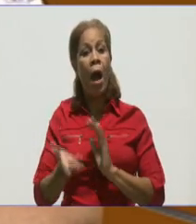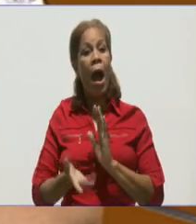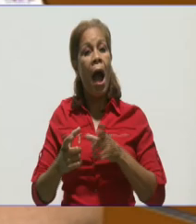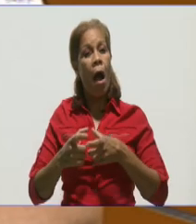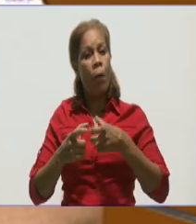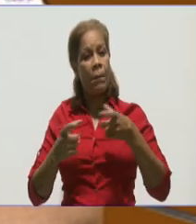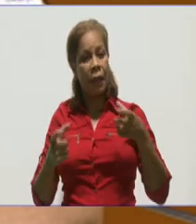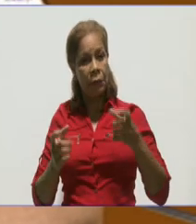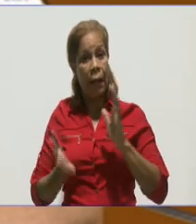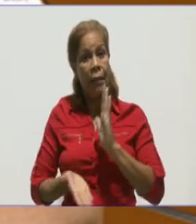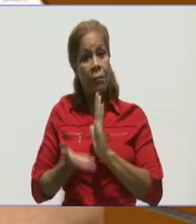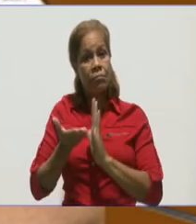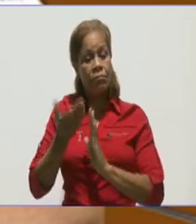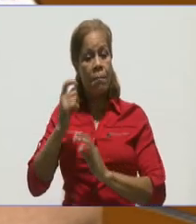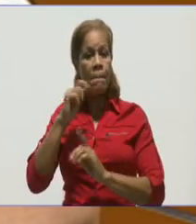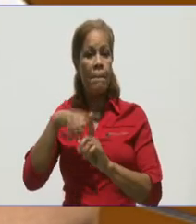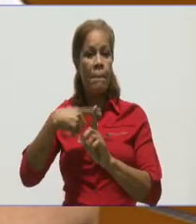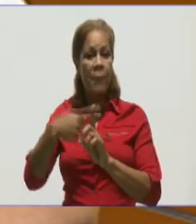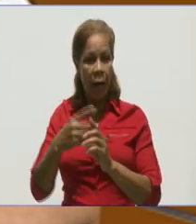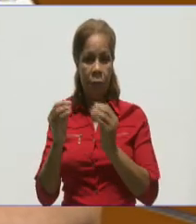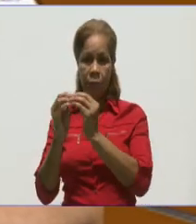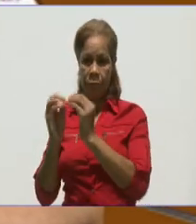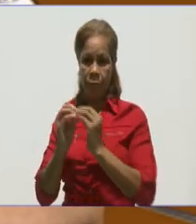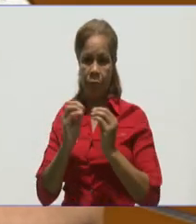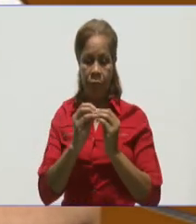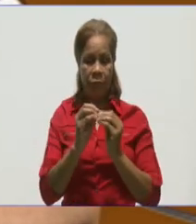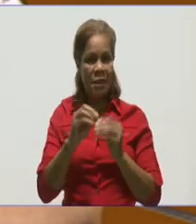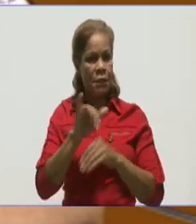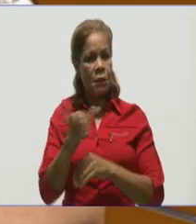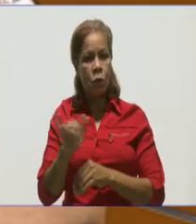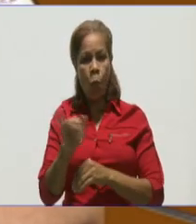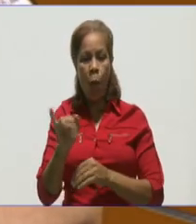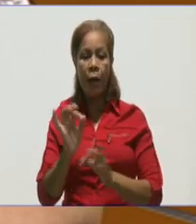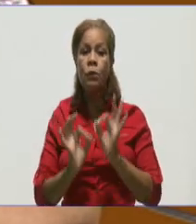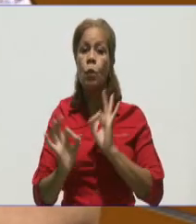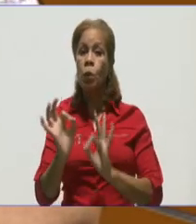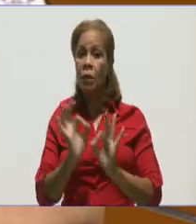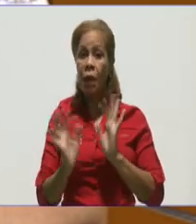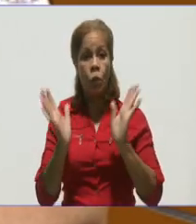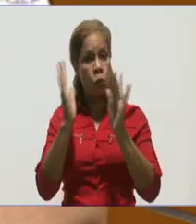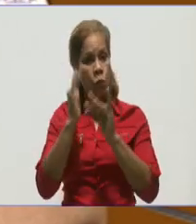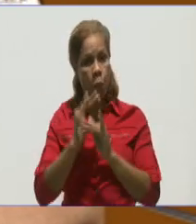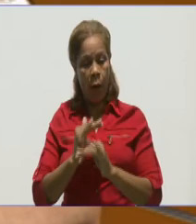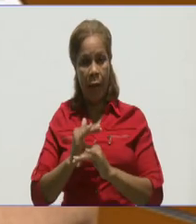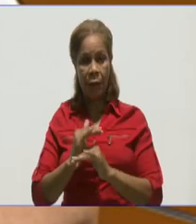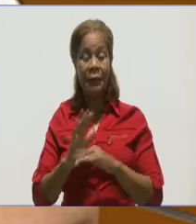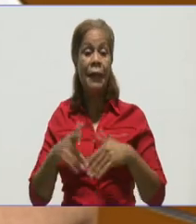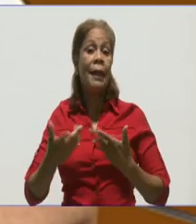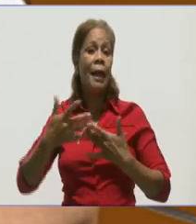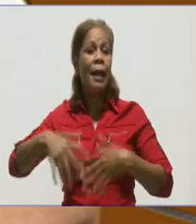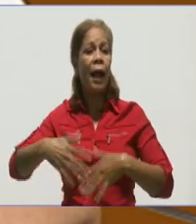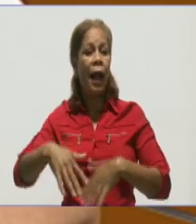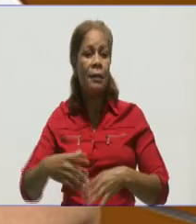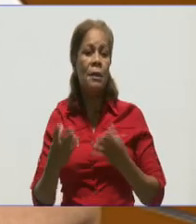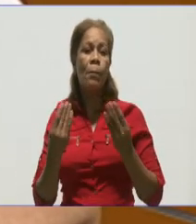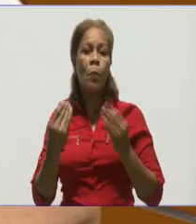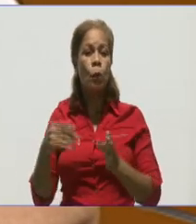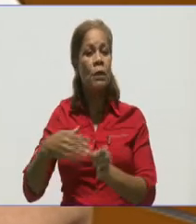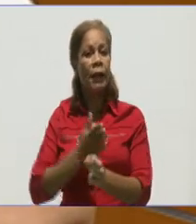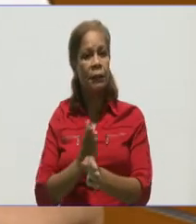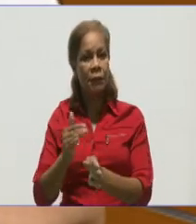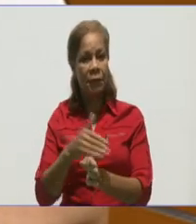siendo muy baja la percepción de riesgo. Sigue existiendo una movilidad importante en la calle y